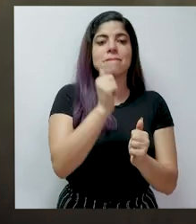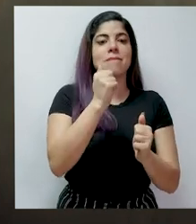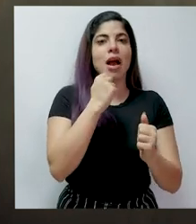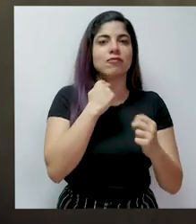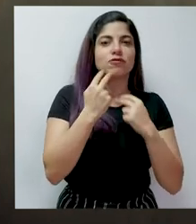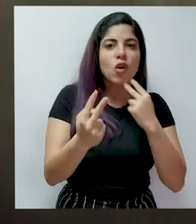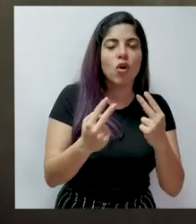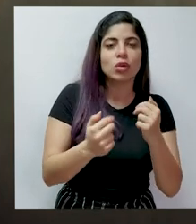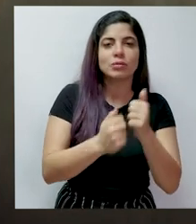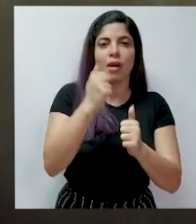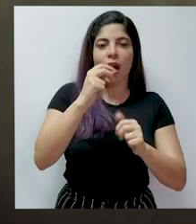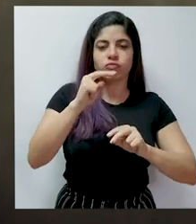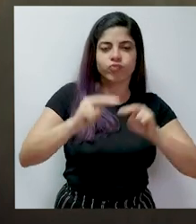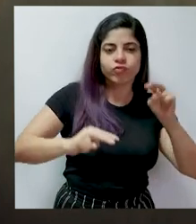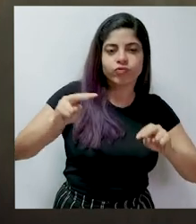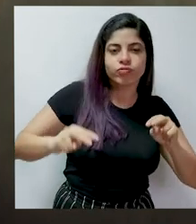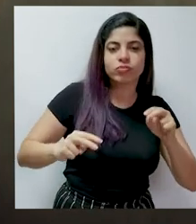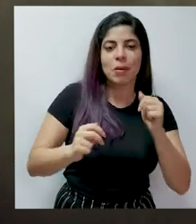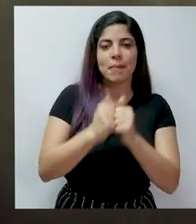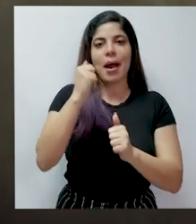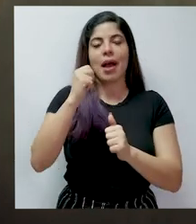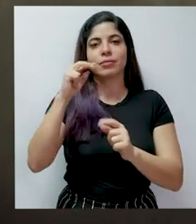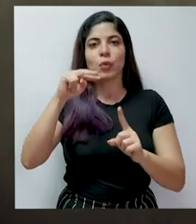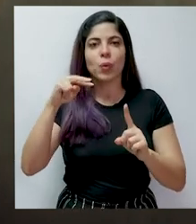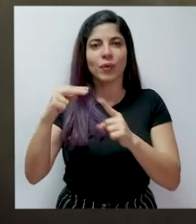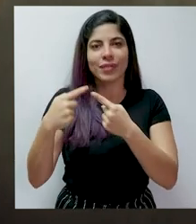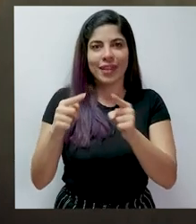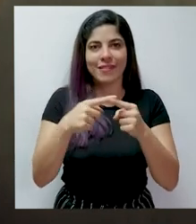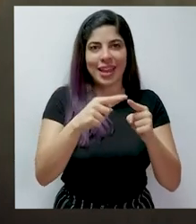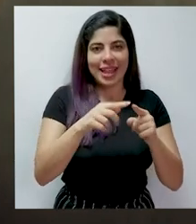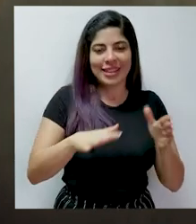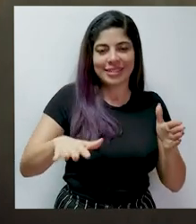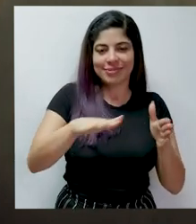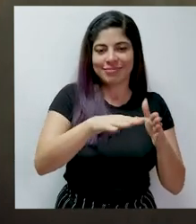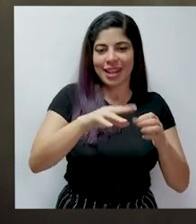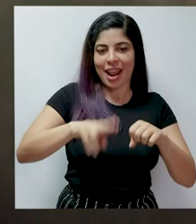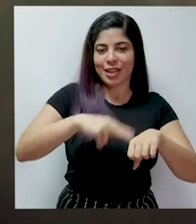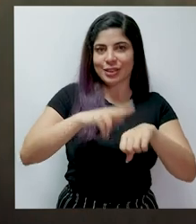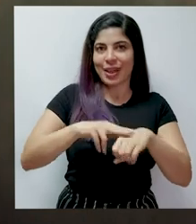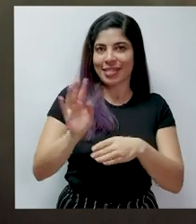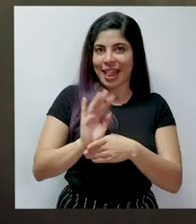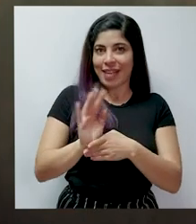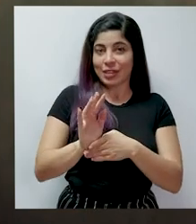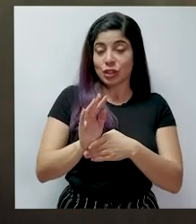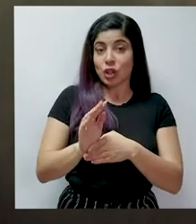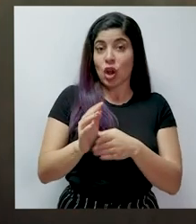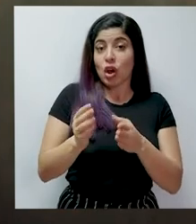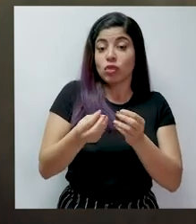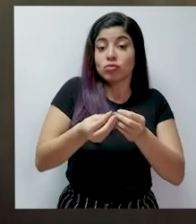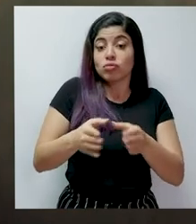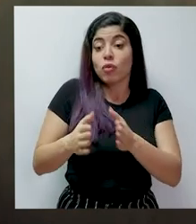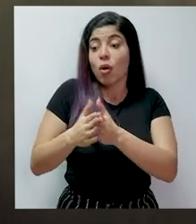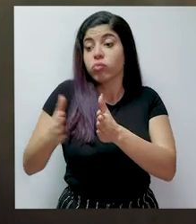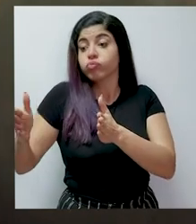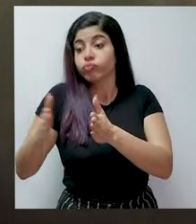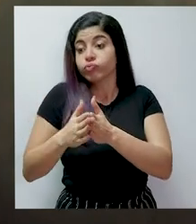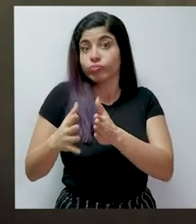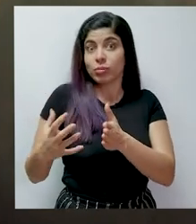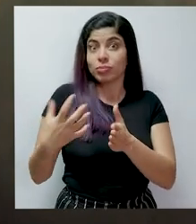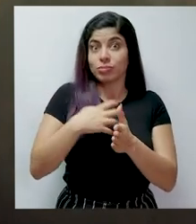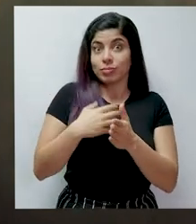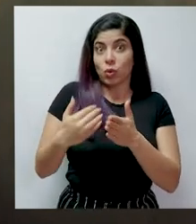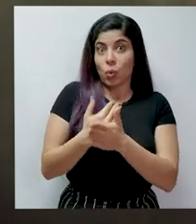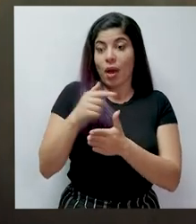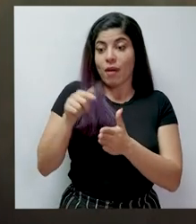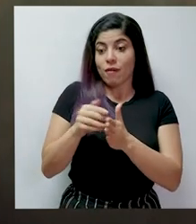significará más voces, más pluralismo y más puntos de vista en la televisión nacional. Con la recuperación de espectro, podremos